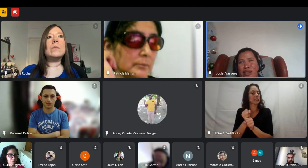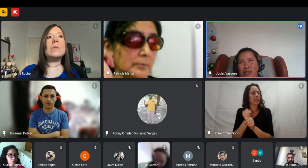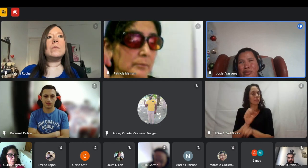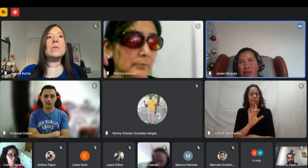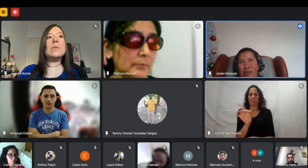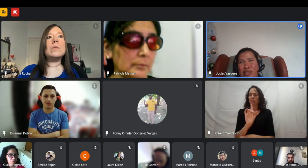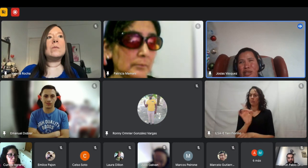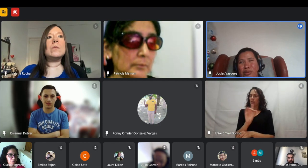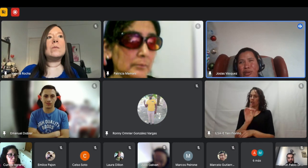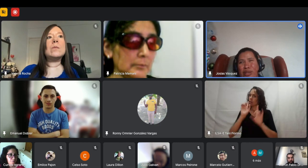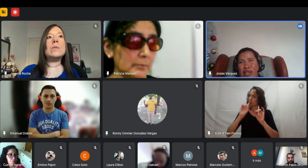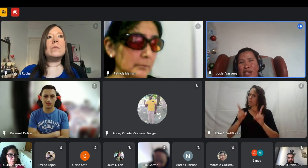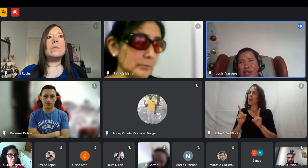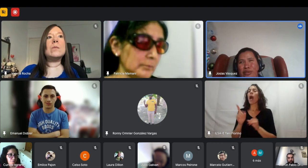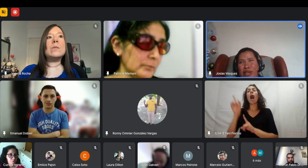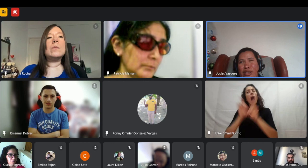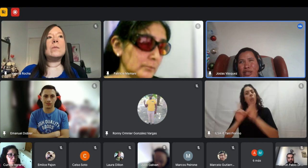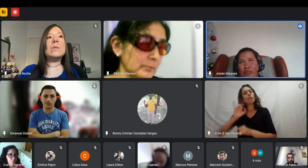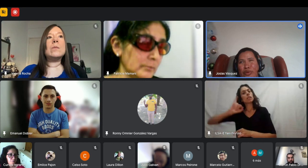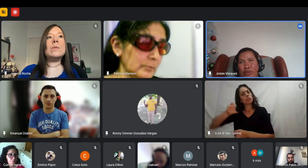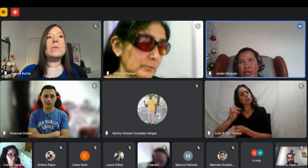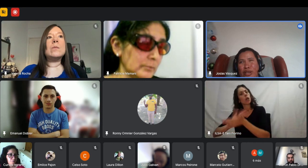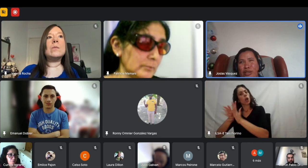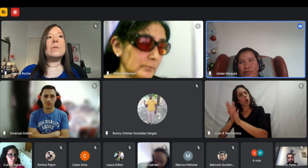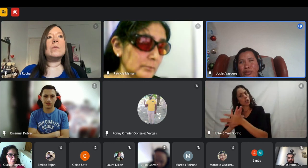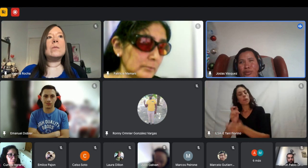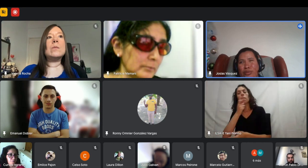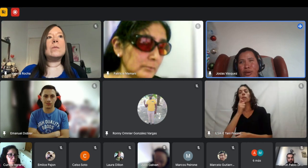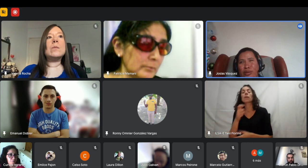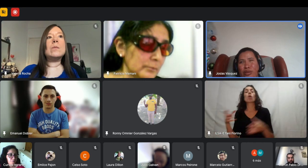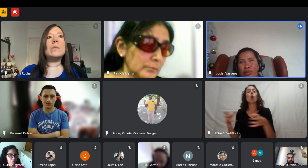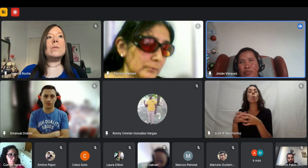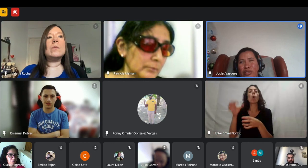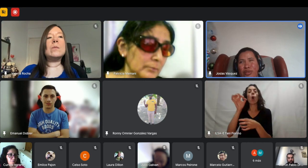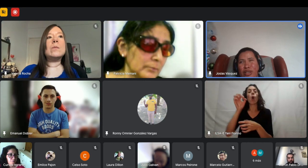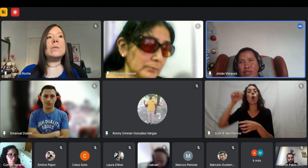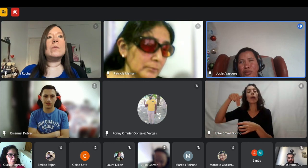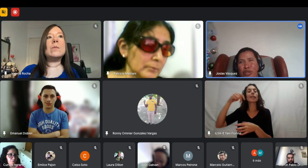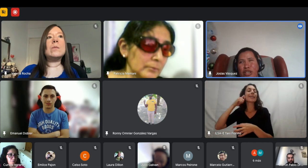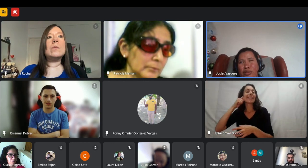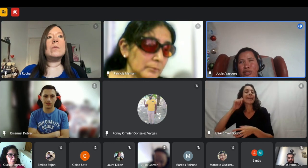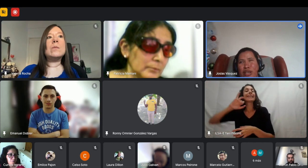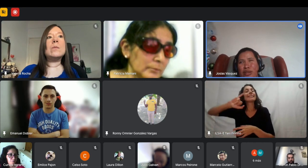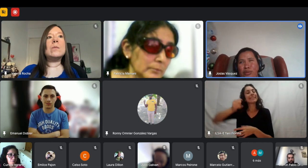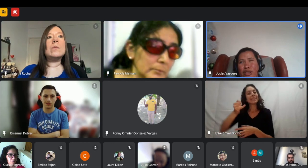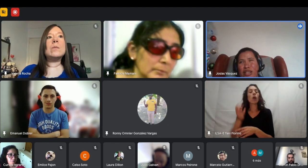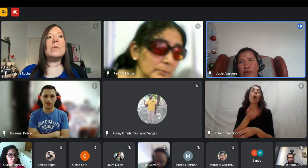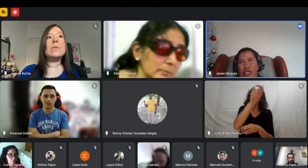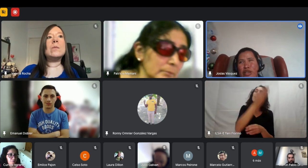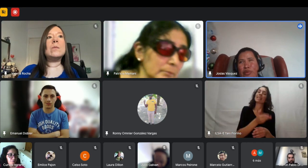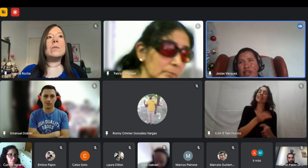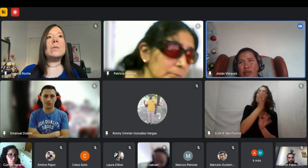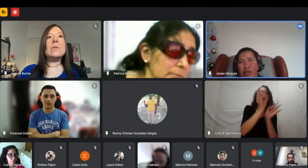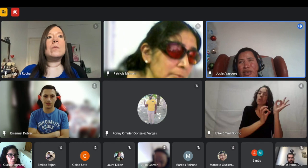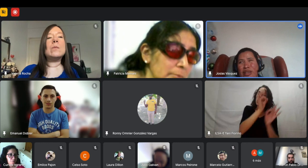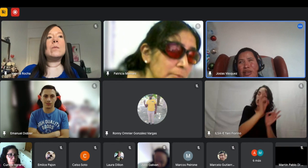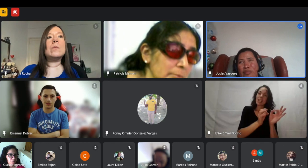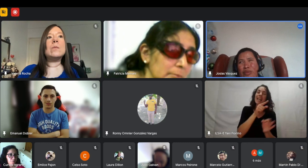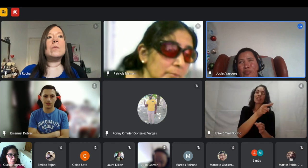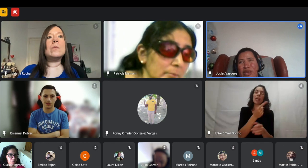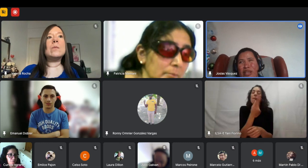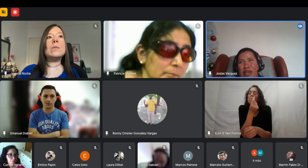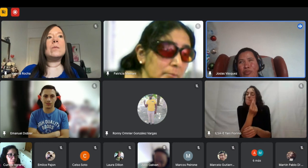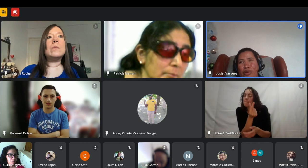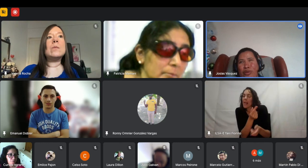saber cuándo hacerlo a mí si una ONG que yo sé que tiene pocos ingresos o algo así o una persona que tiene un proyecto y sé que no tiene la capacidad de pagarme